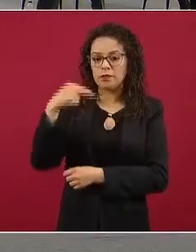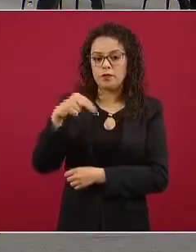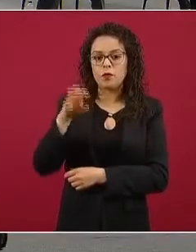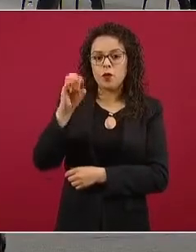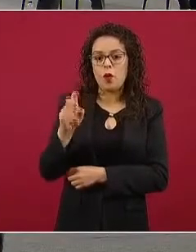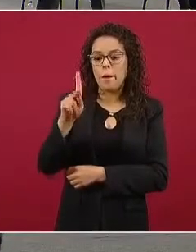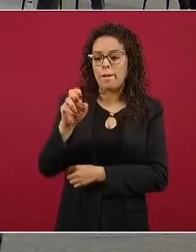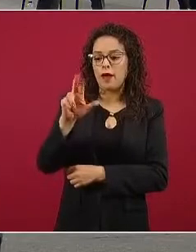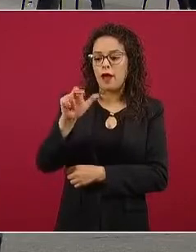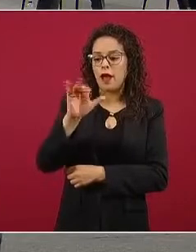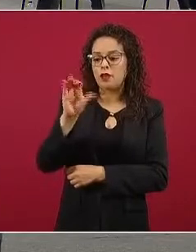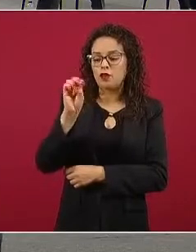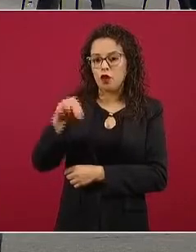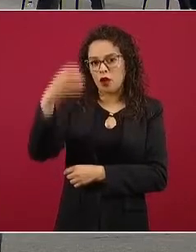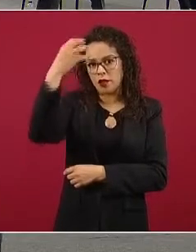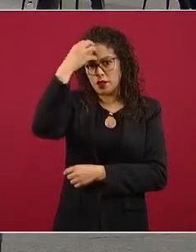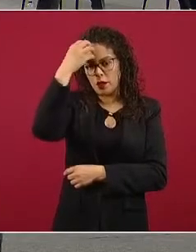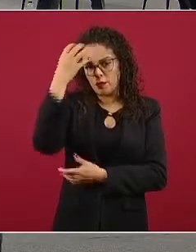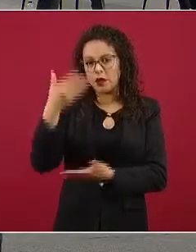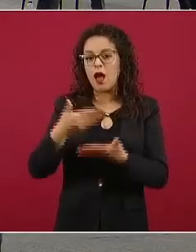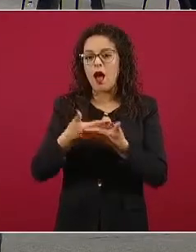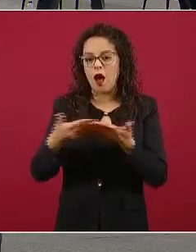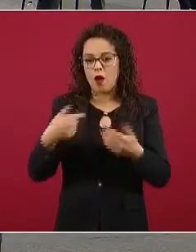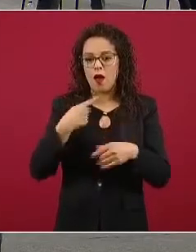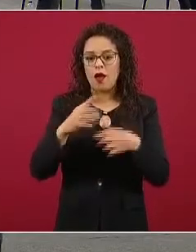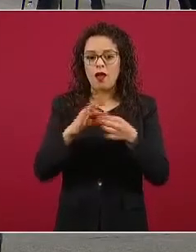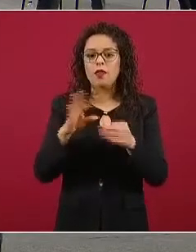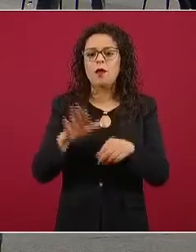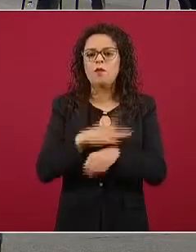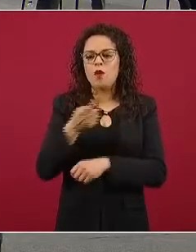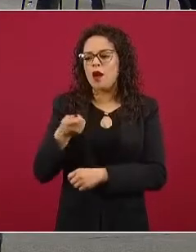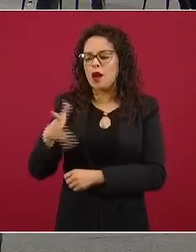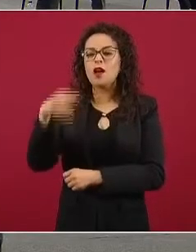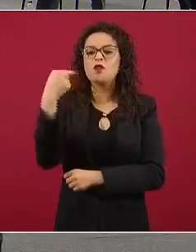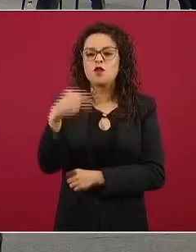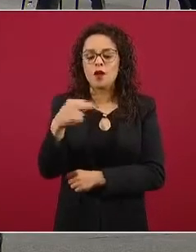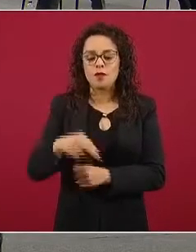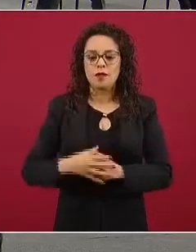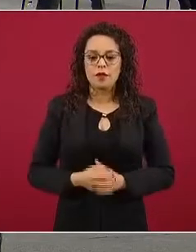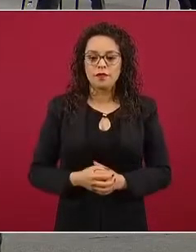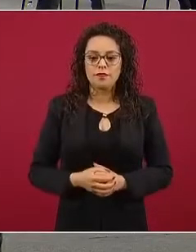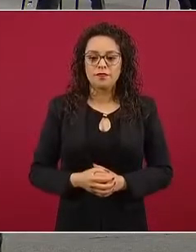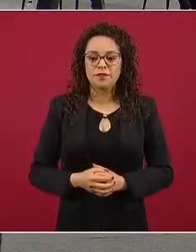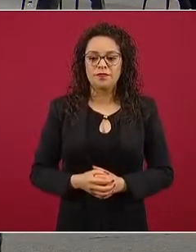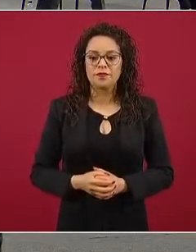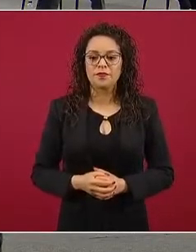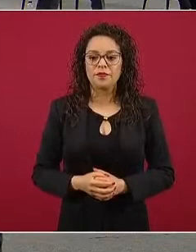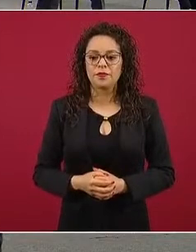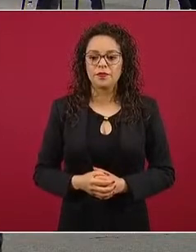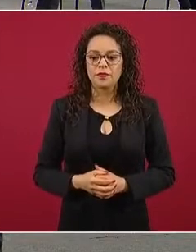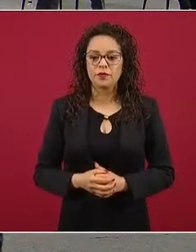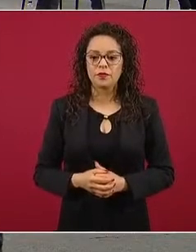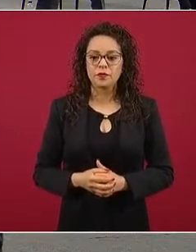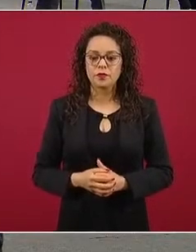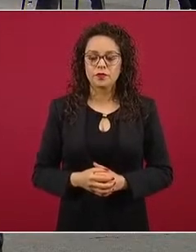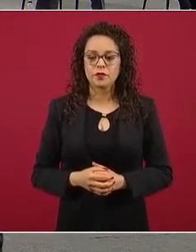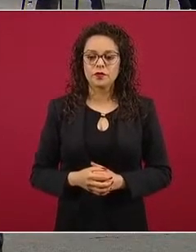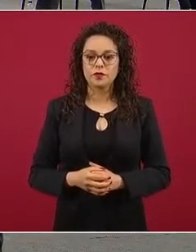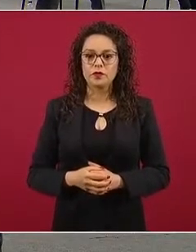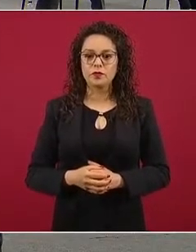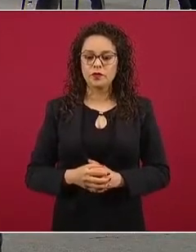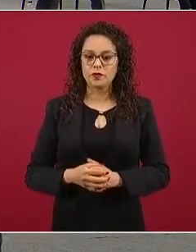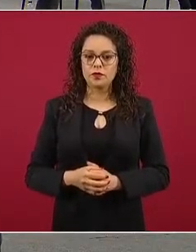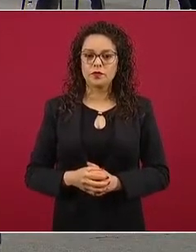por qué la hemos nombrado así. En ese sentido, si puede empezar a la siguiente. La operación